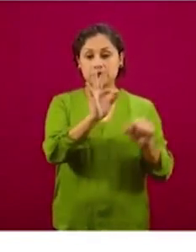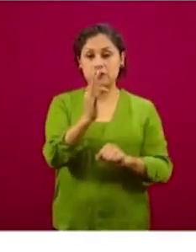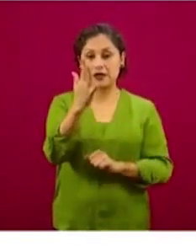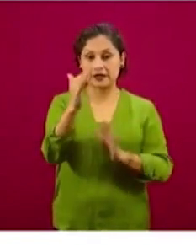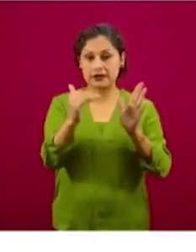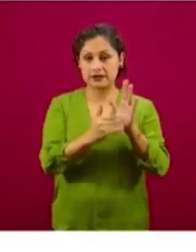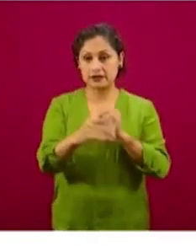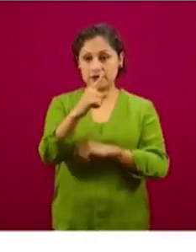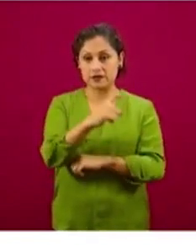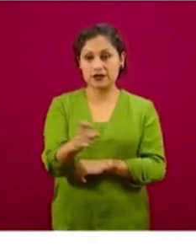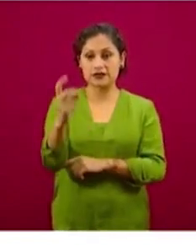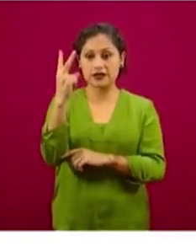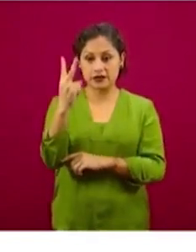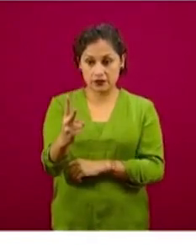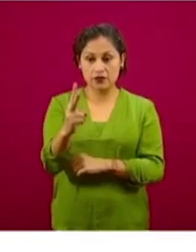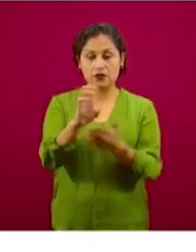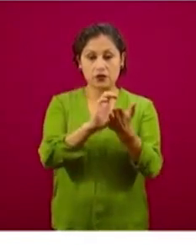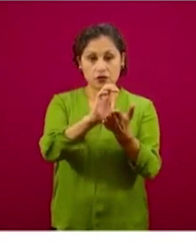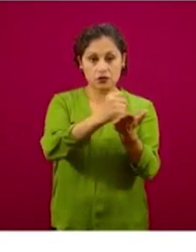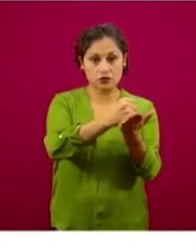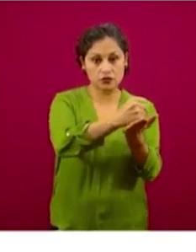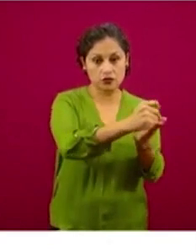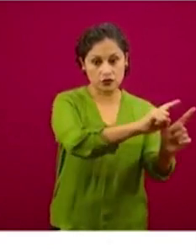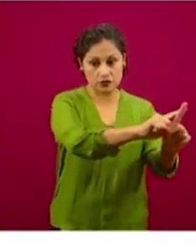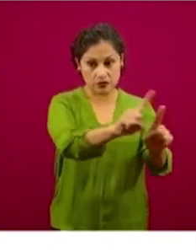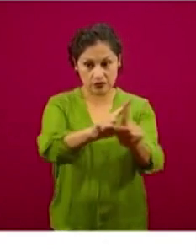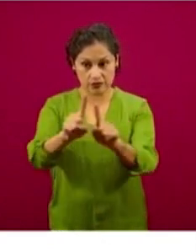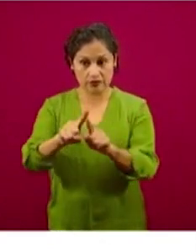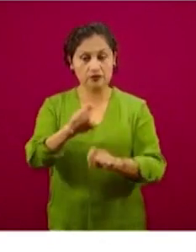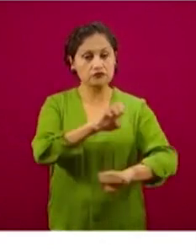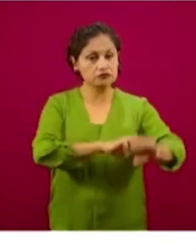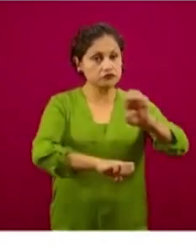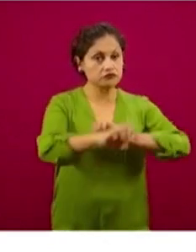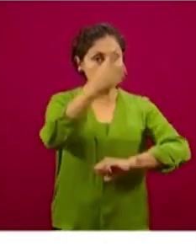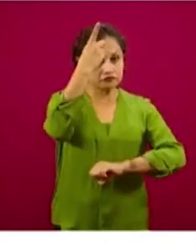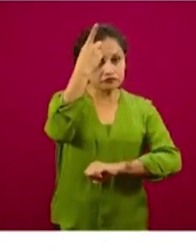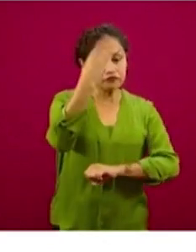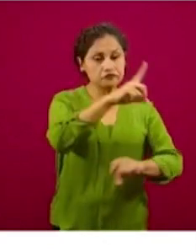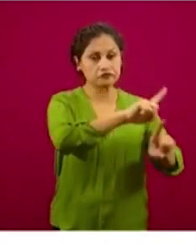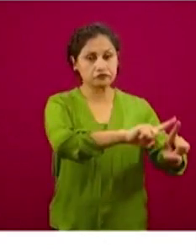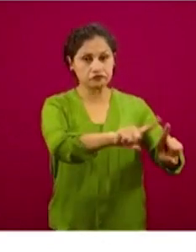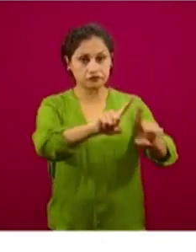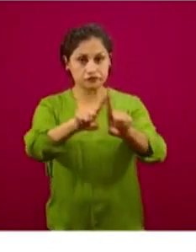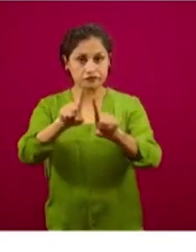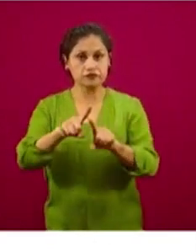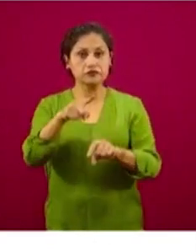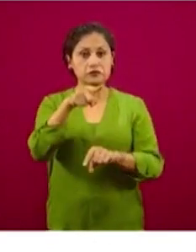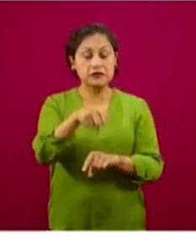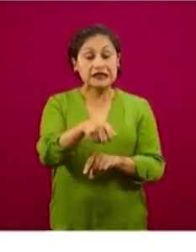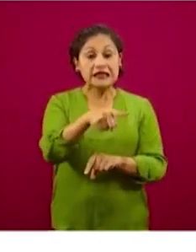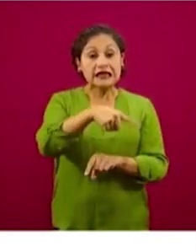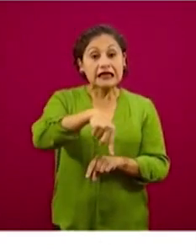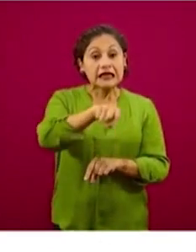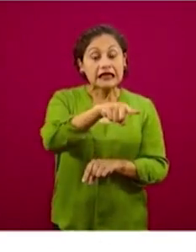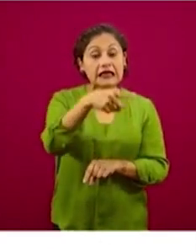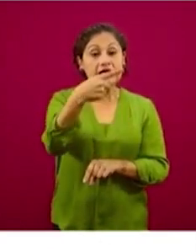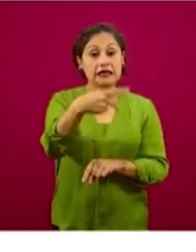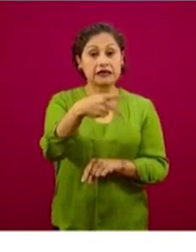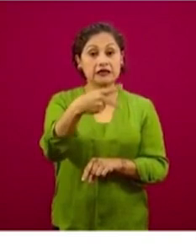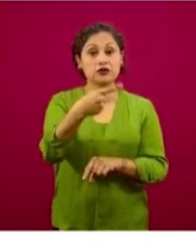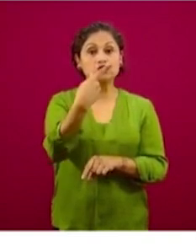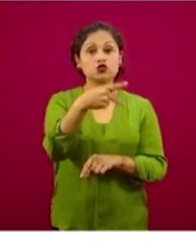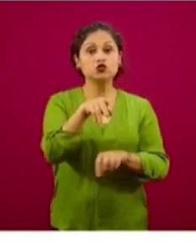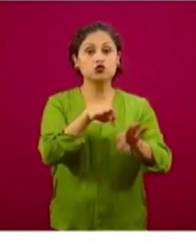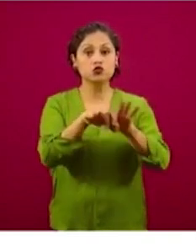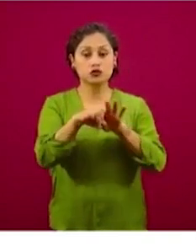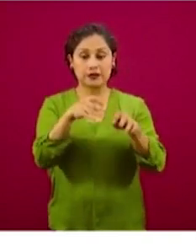pesos a igual número de patrones solidarios que no despidieron a ningún trabajador en enero, en